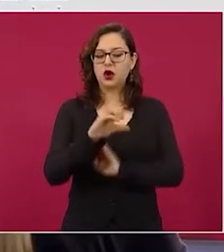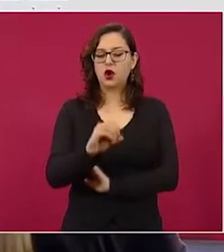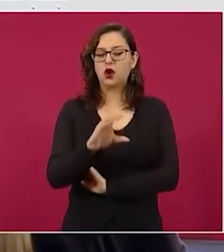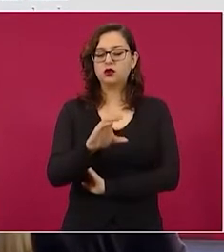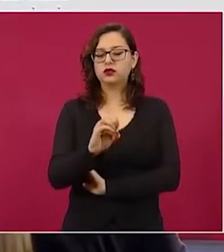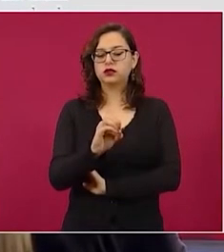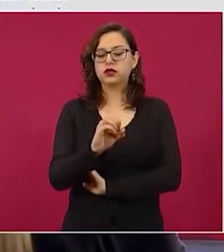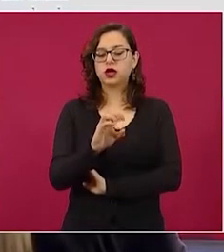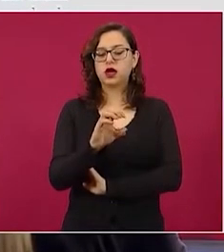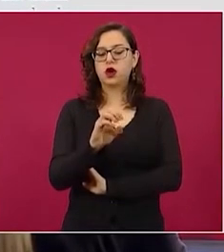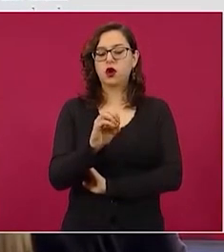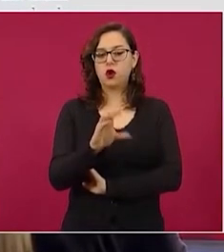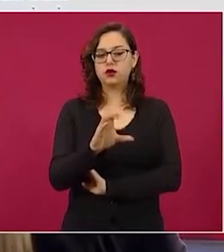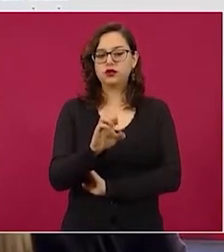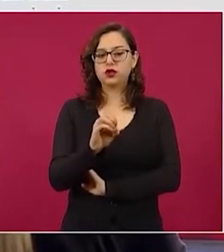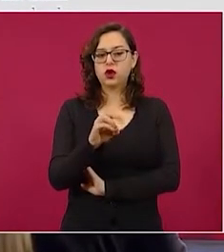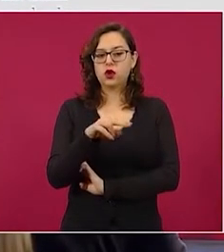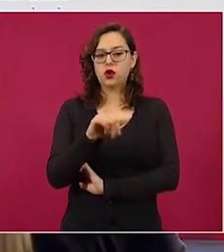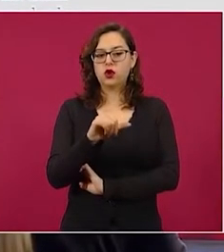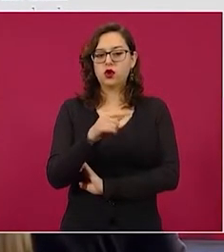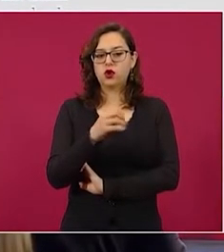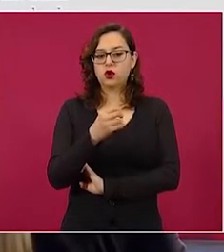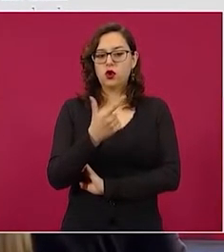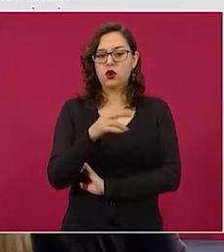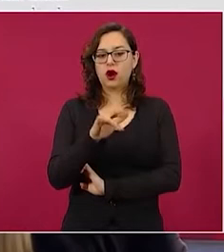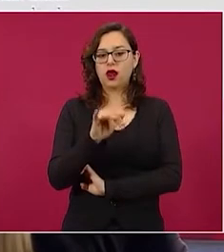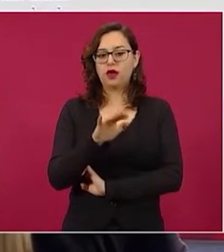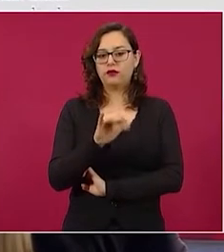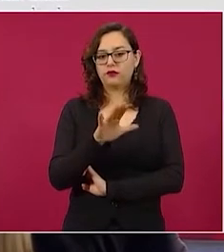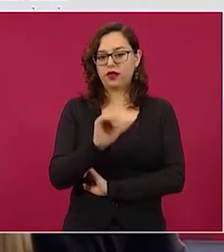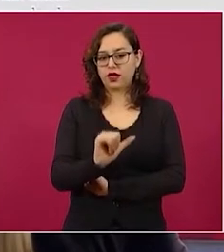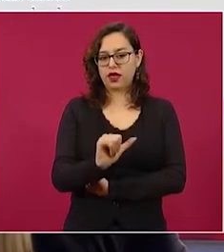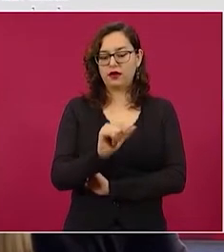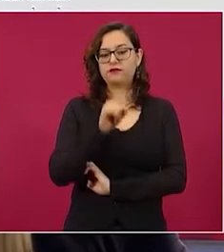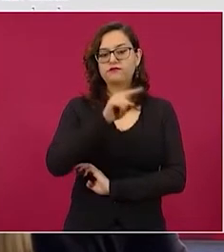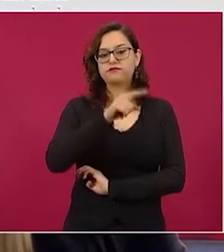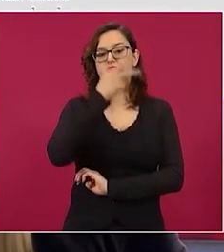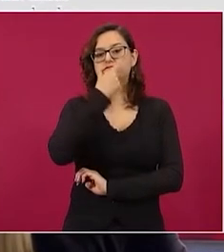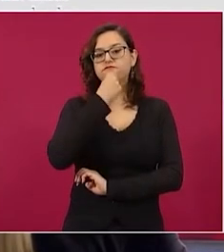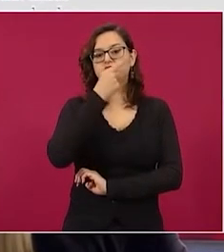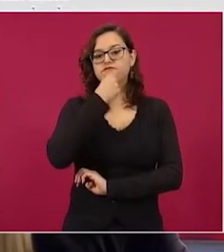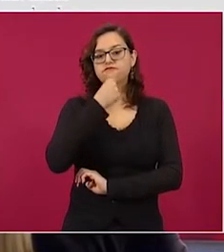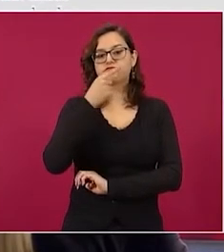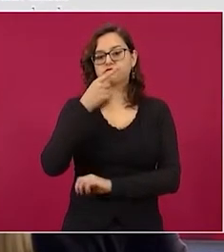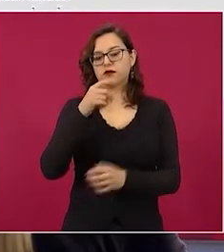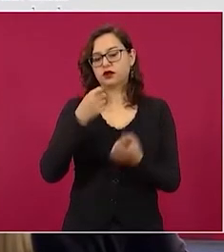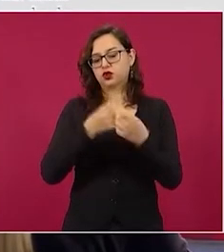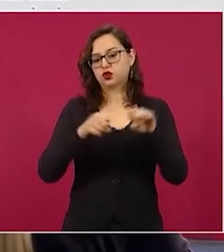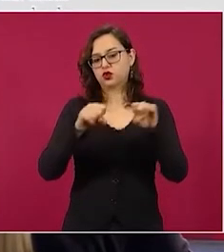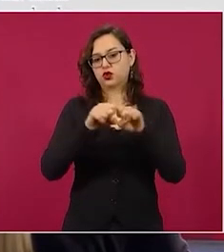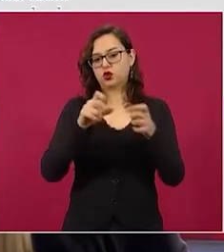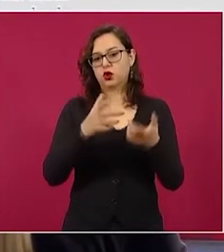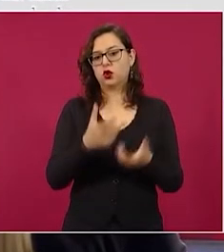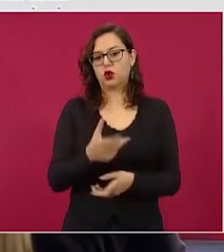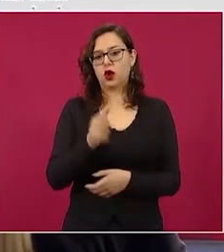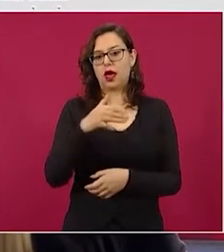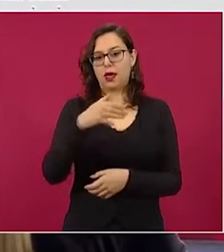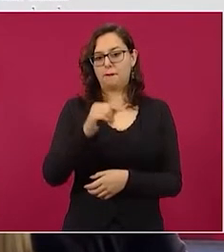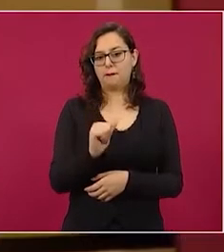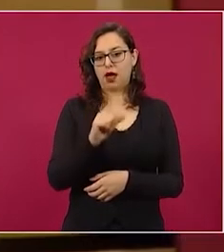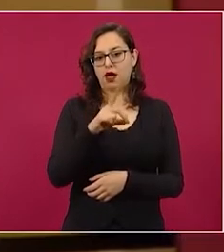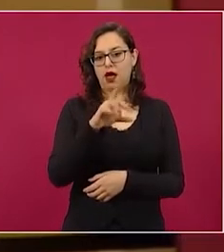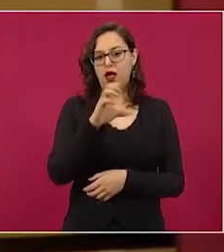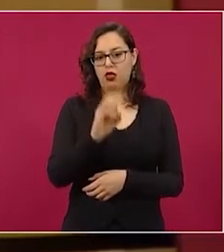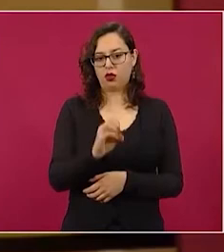y de su socio mayoritario Amado Llanes Ozuna. Esta compañía